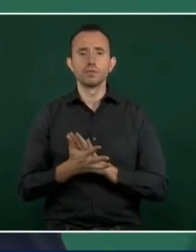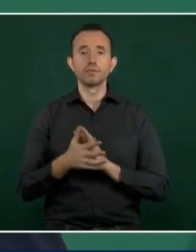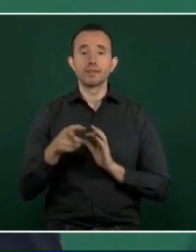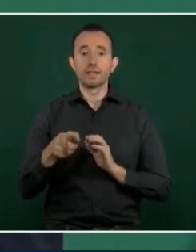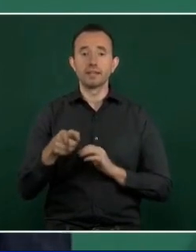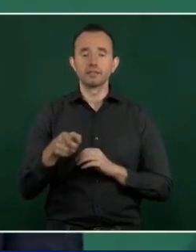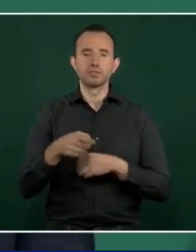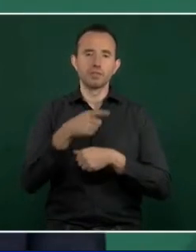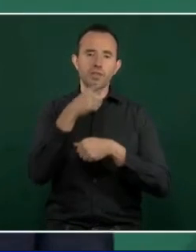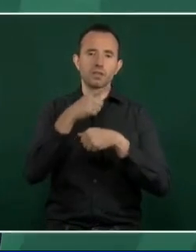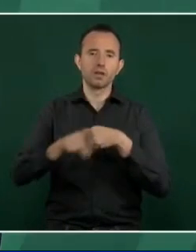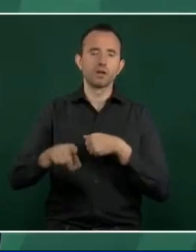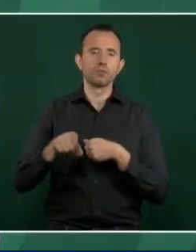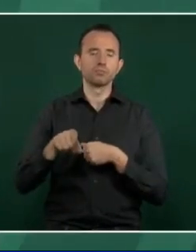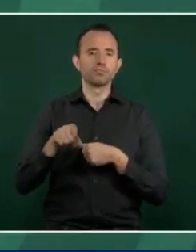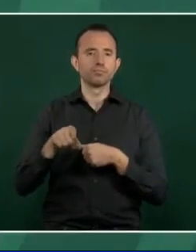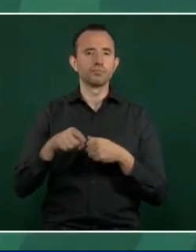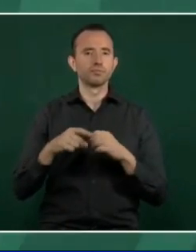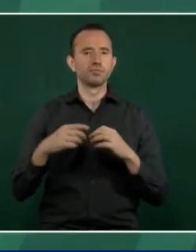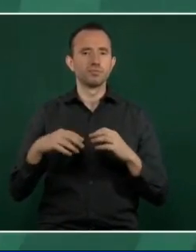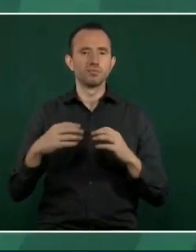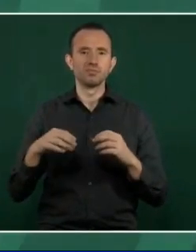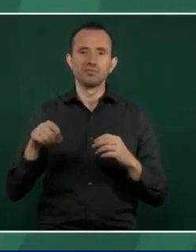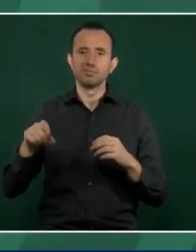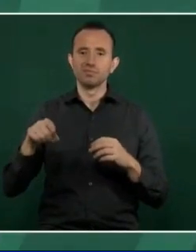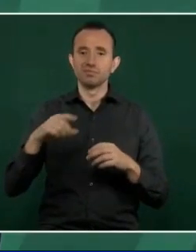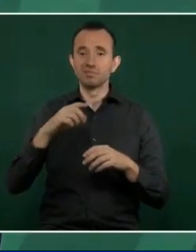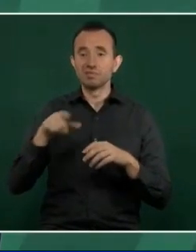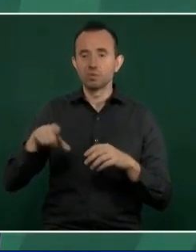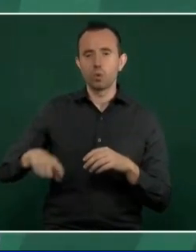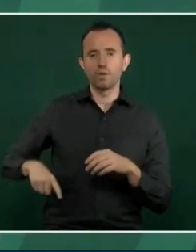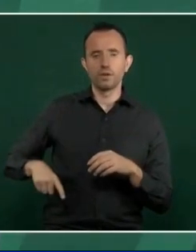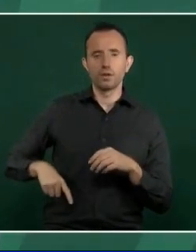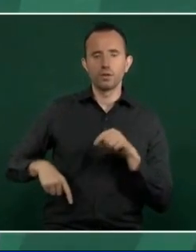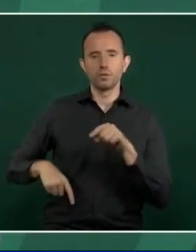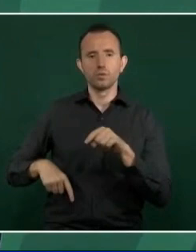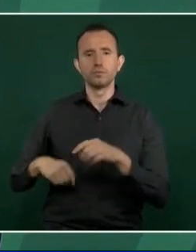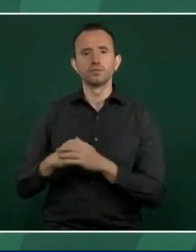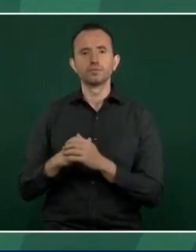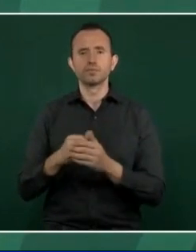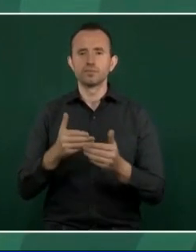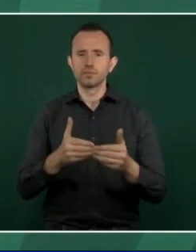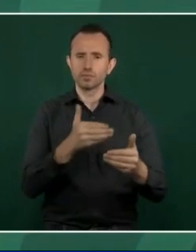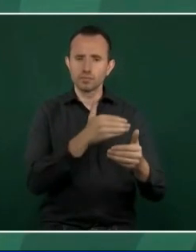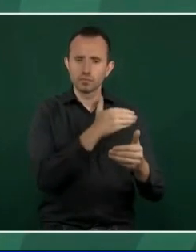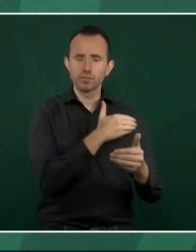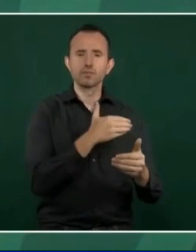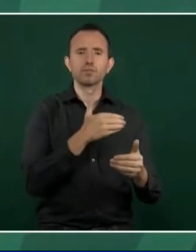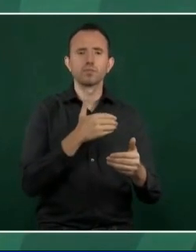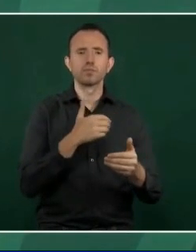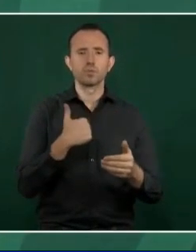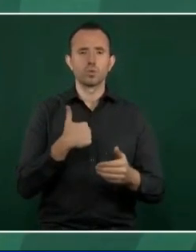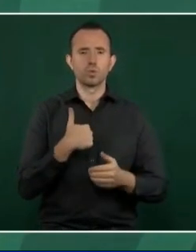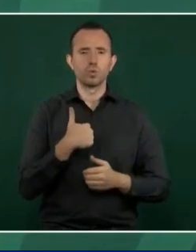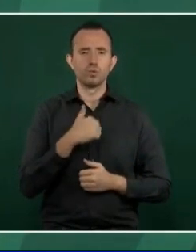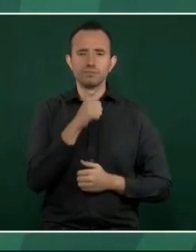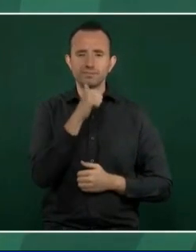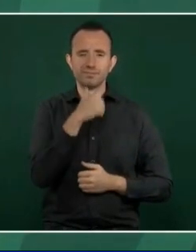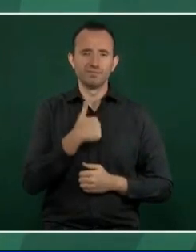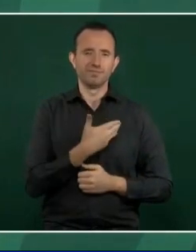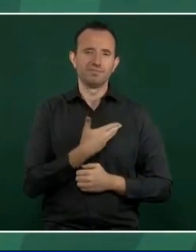Desde hace tiempo, desde que estábamos nosotros en campaña, yo sostuve